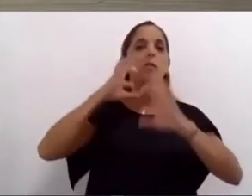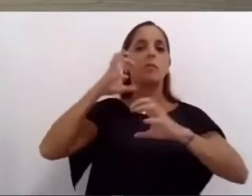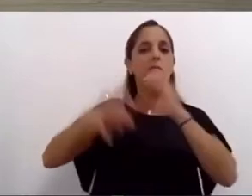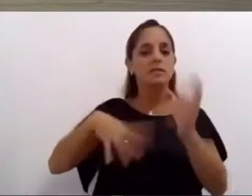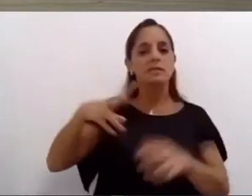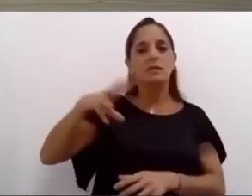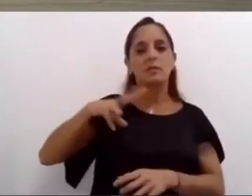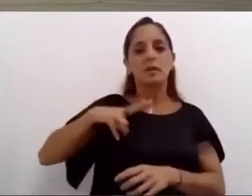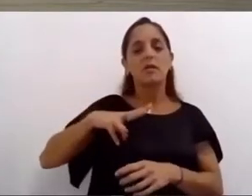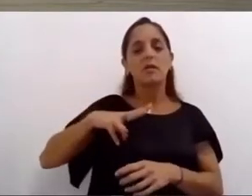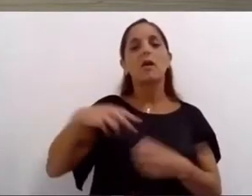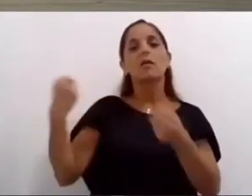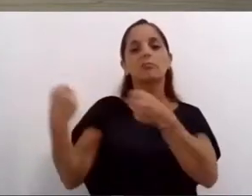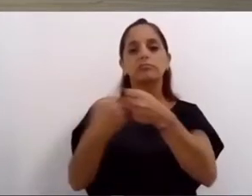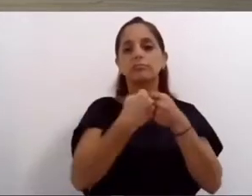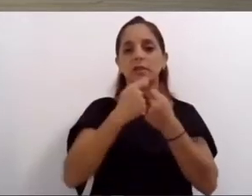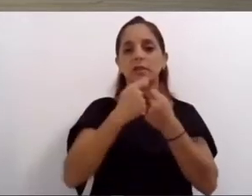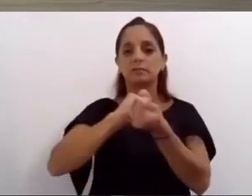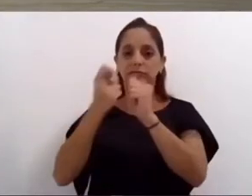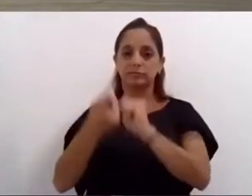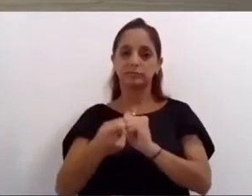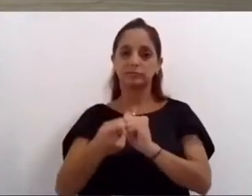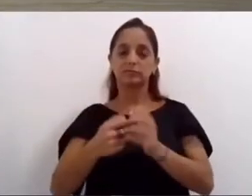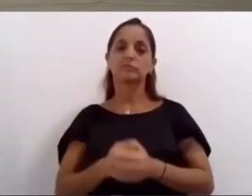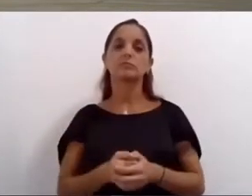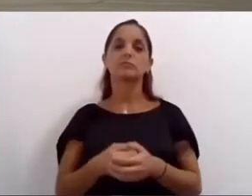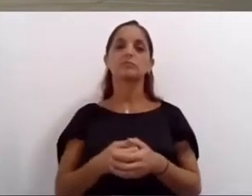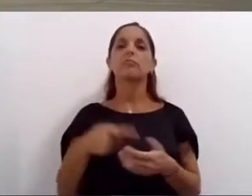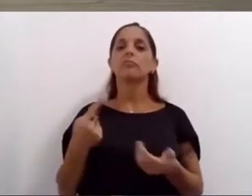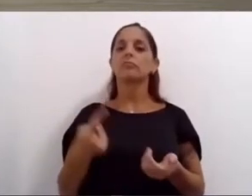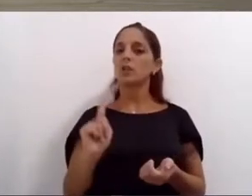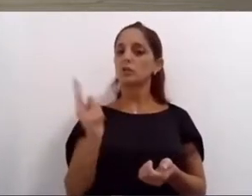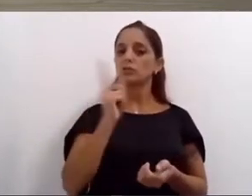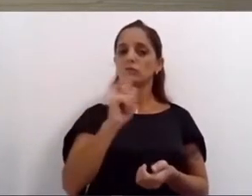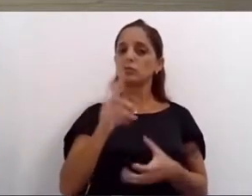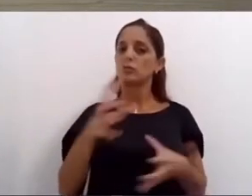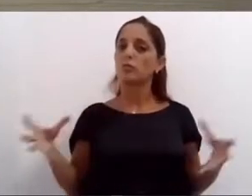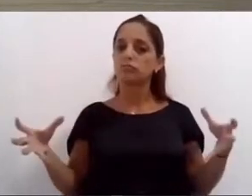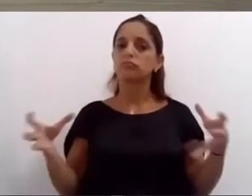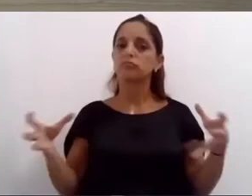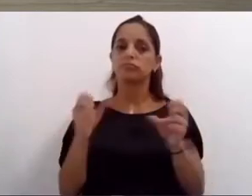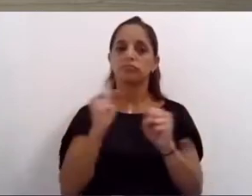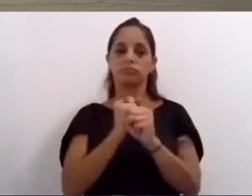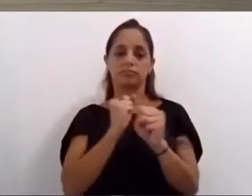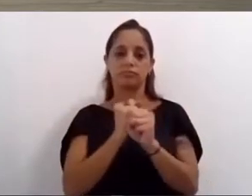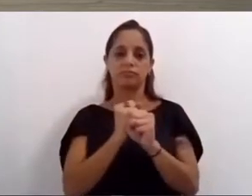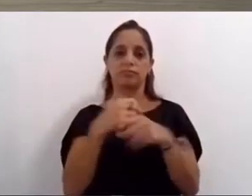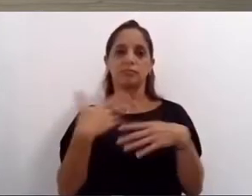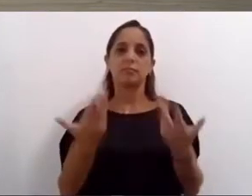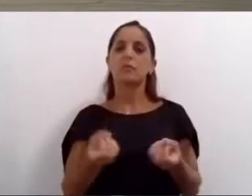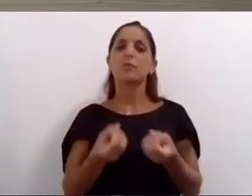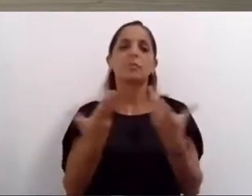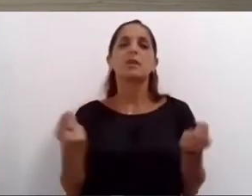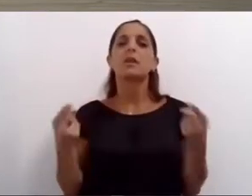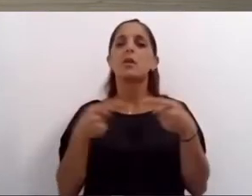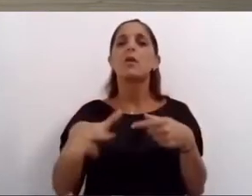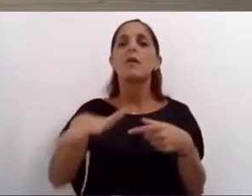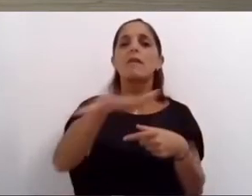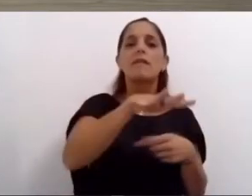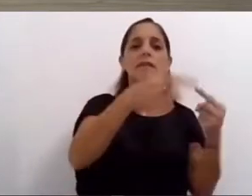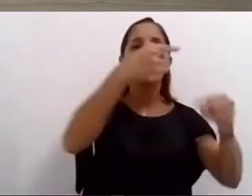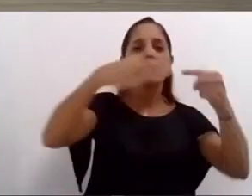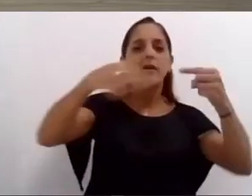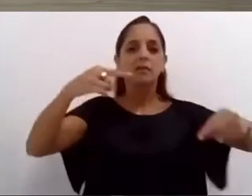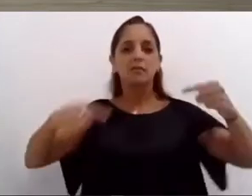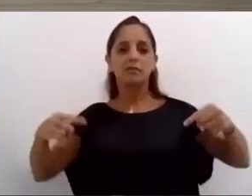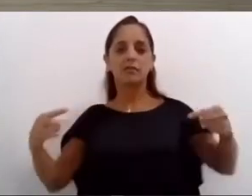y hablo en plural porque lo hemos hecho en un trabajo común priorizando que vayan a obras para los barrios ahí donde los vecinos